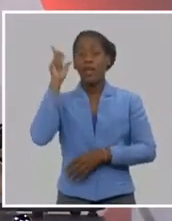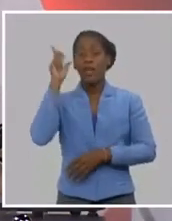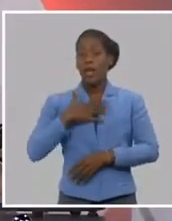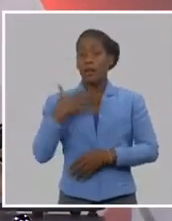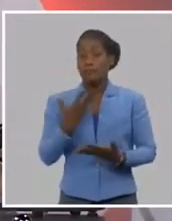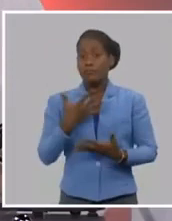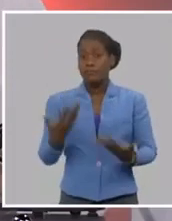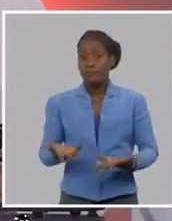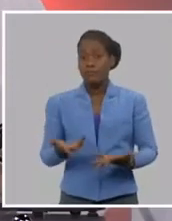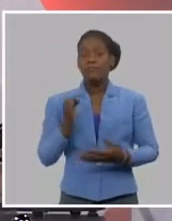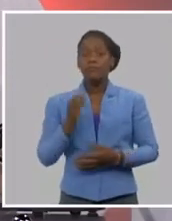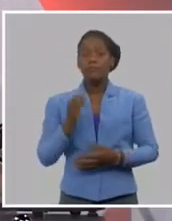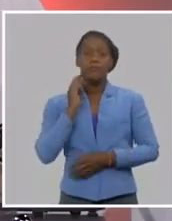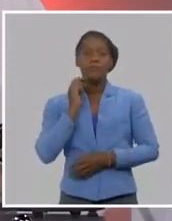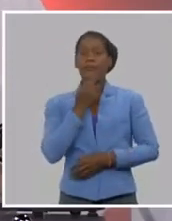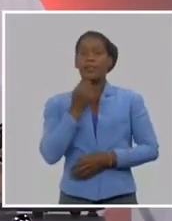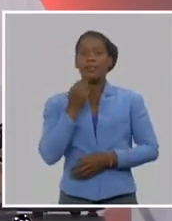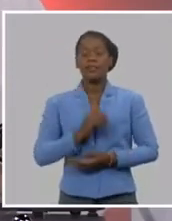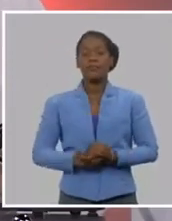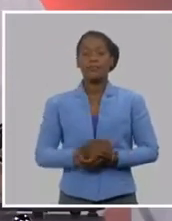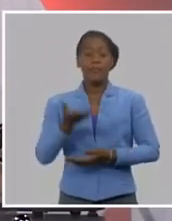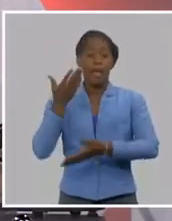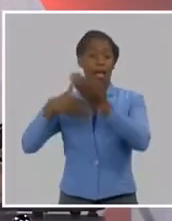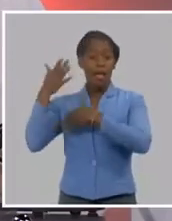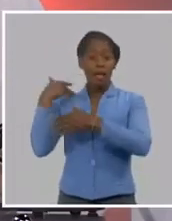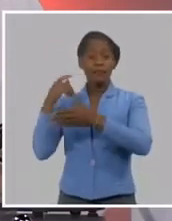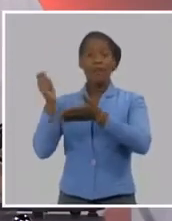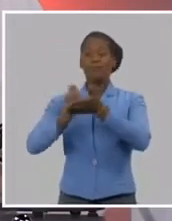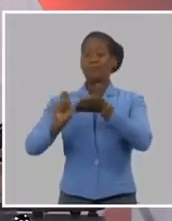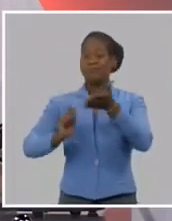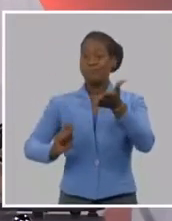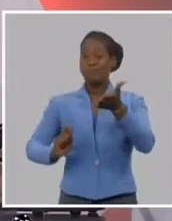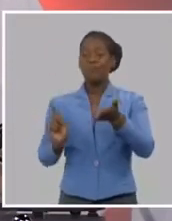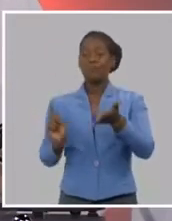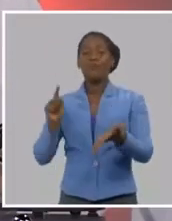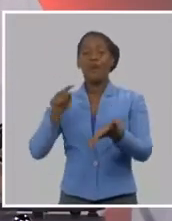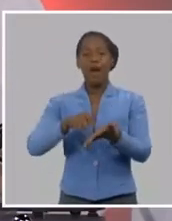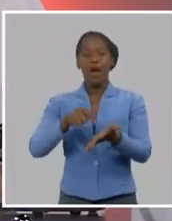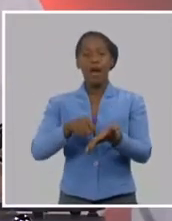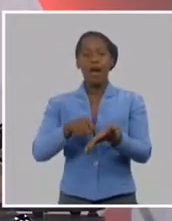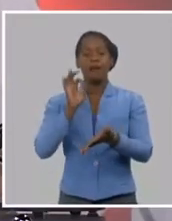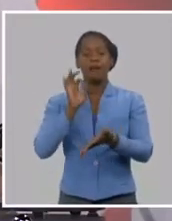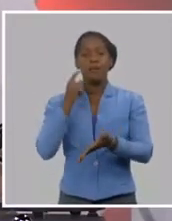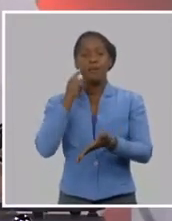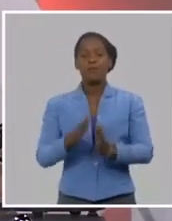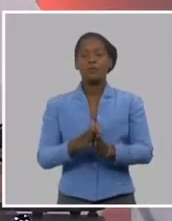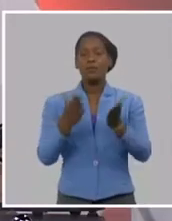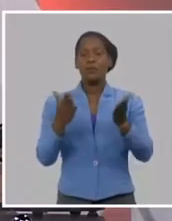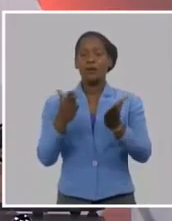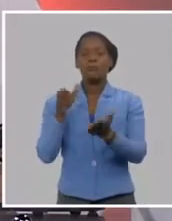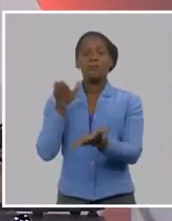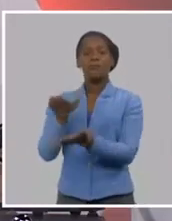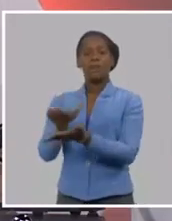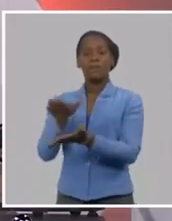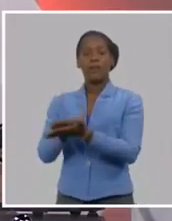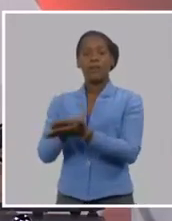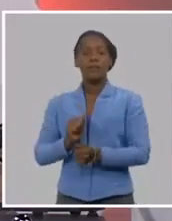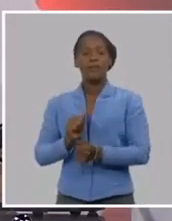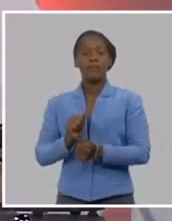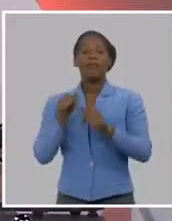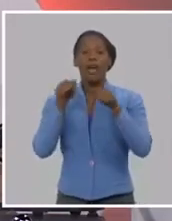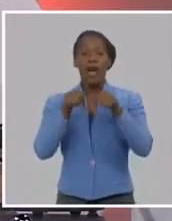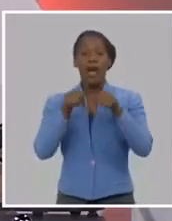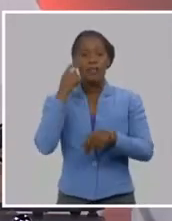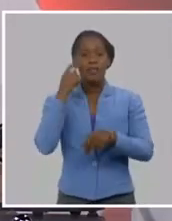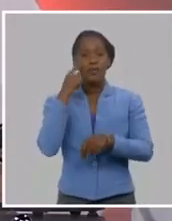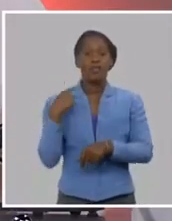no, pero, no van a tener, entonces, las mismas posibilidades, esta revolución, no va a ser la de ellos, va a ser